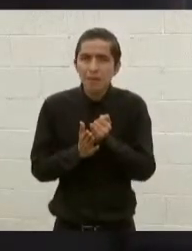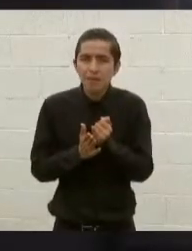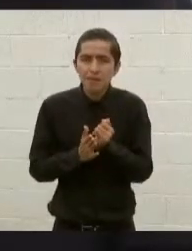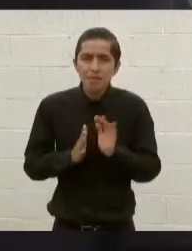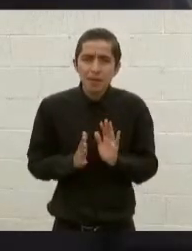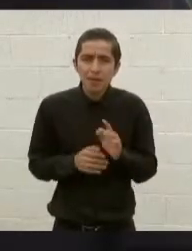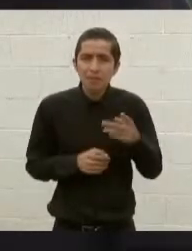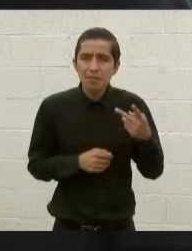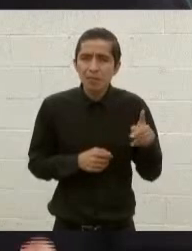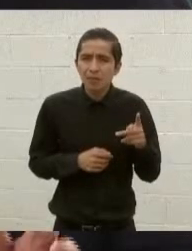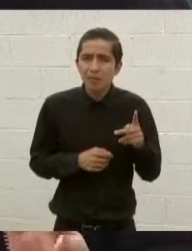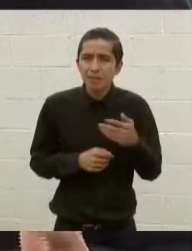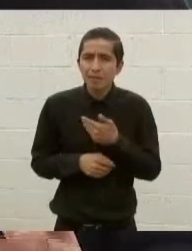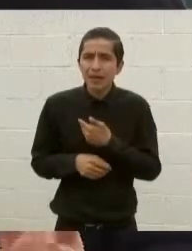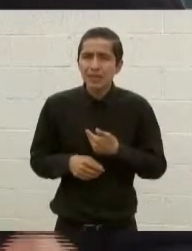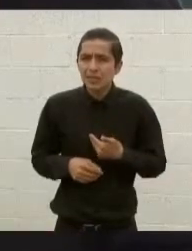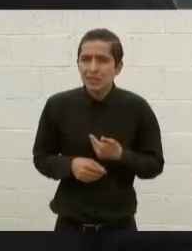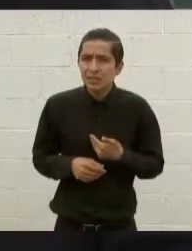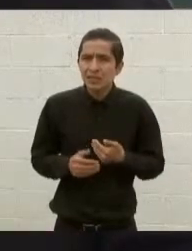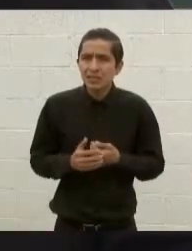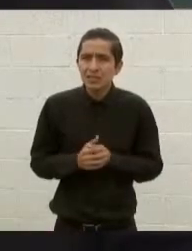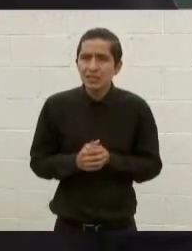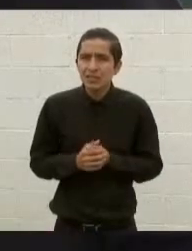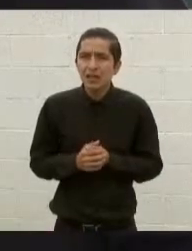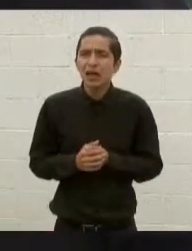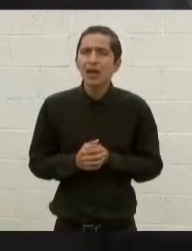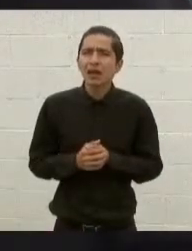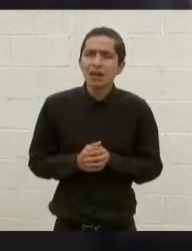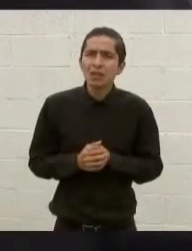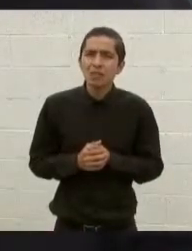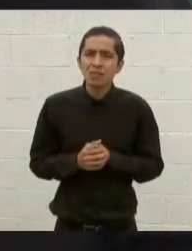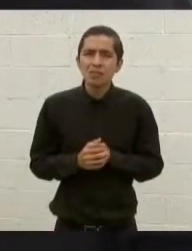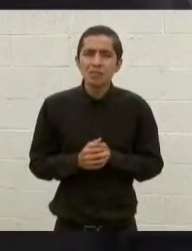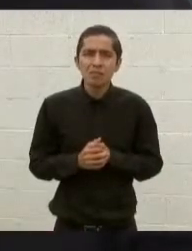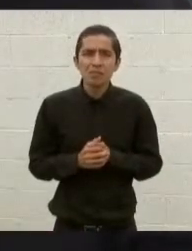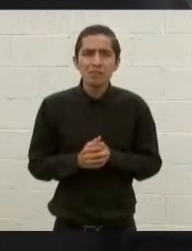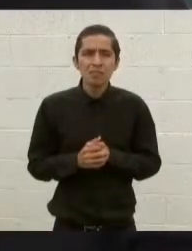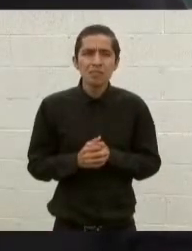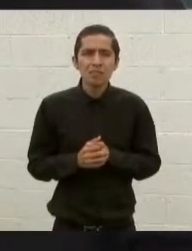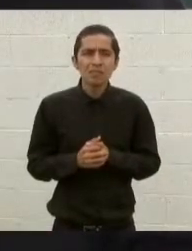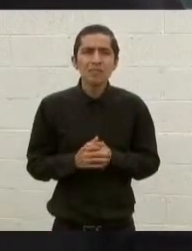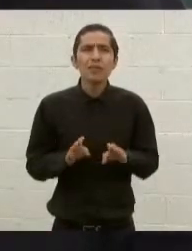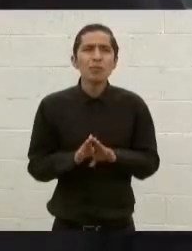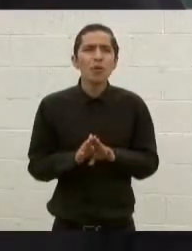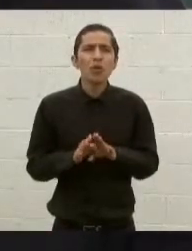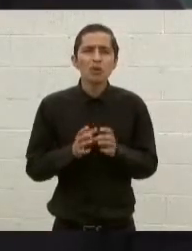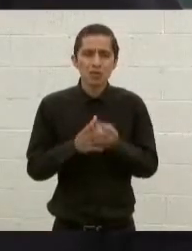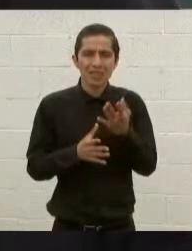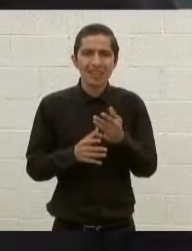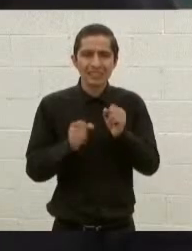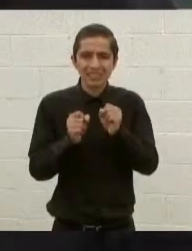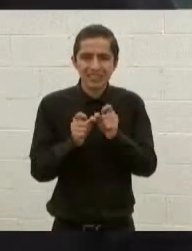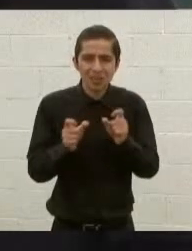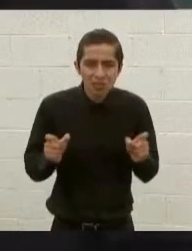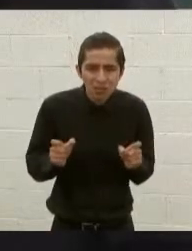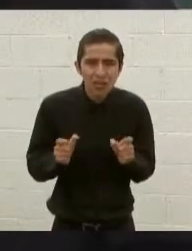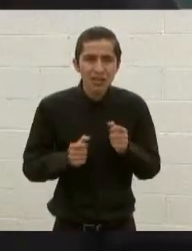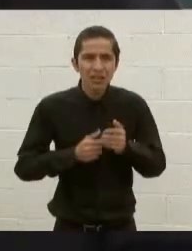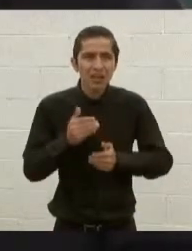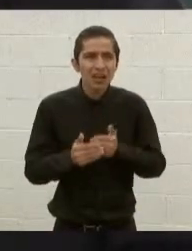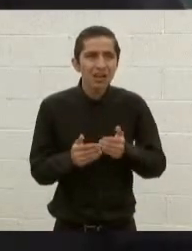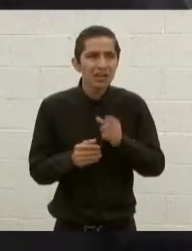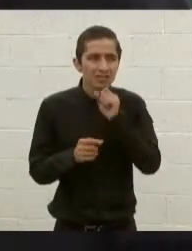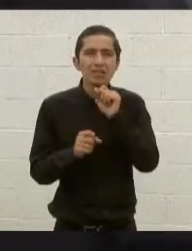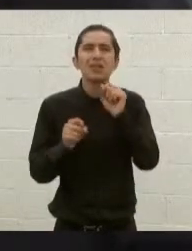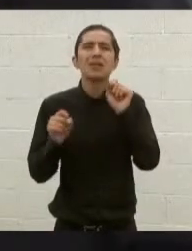una modalidad sin seguridad, pero también